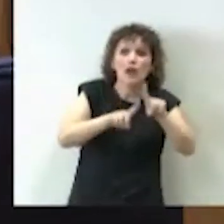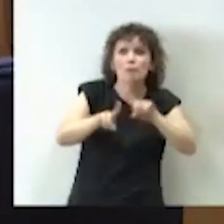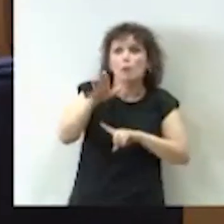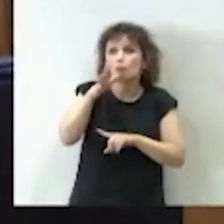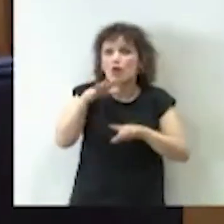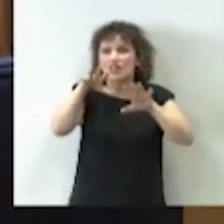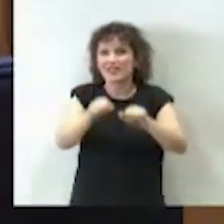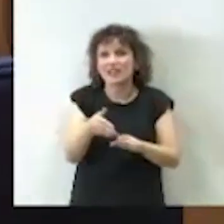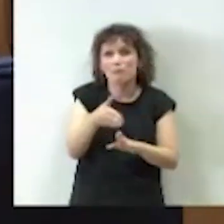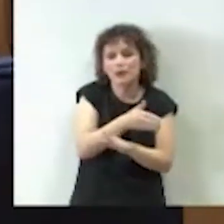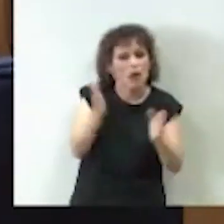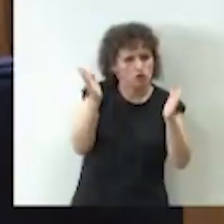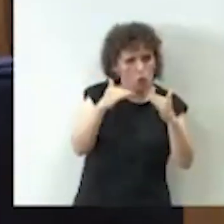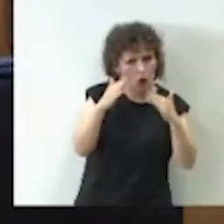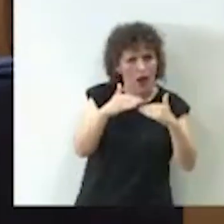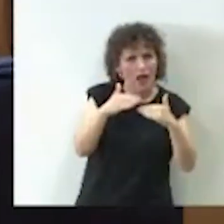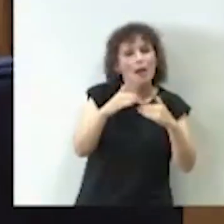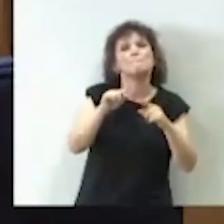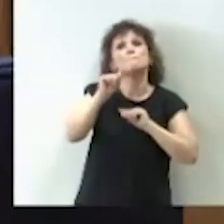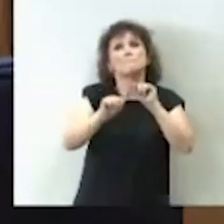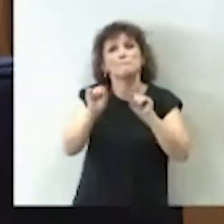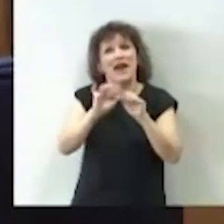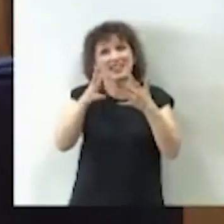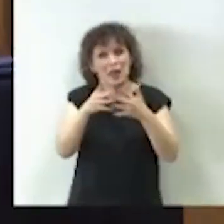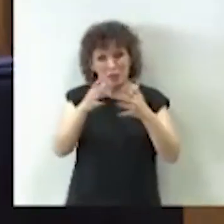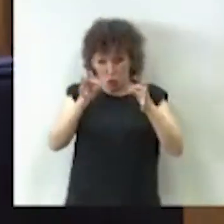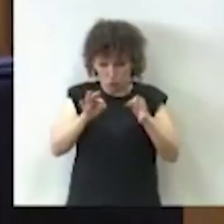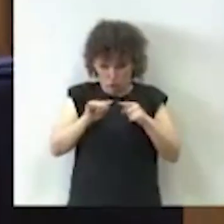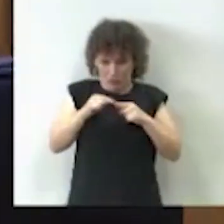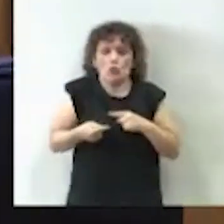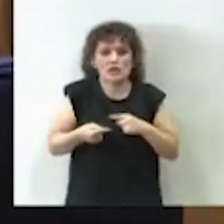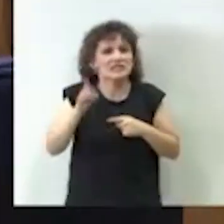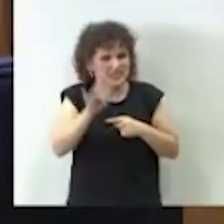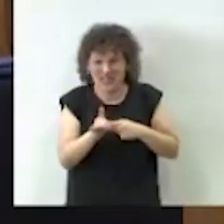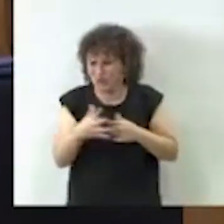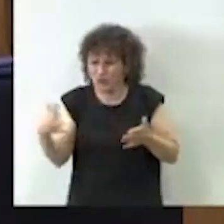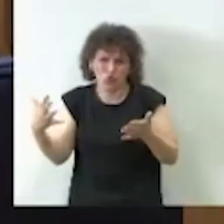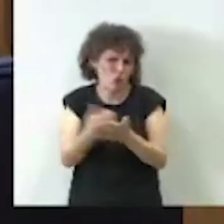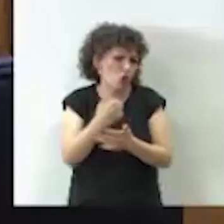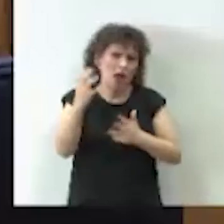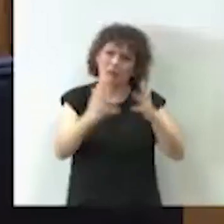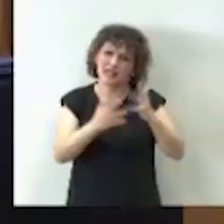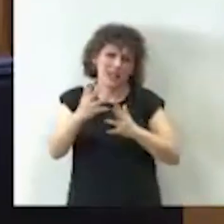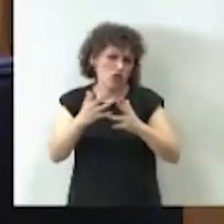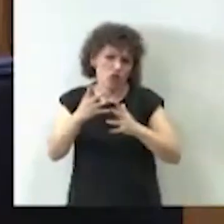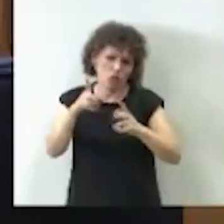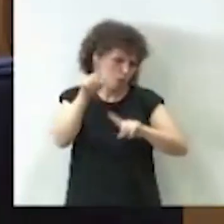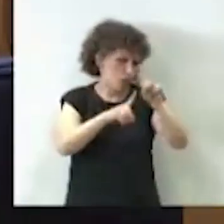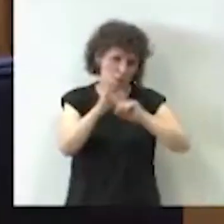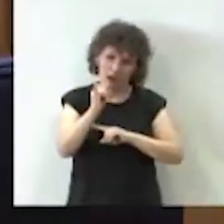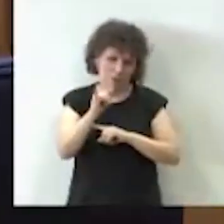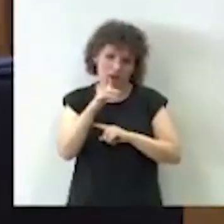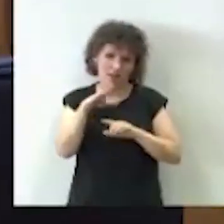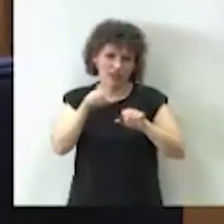cita previa. Lo hubo después de la pandemia, lo hubo agudamente de la pandemia en todas las administraciones, de todos los niveles de la Administración,